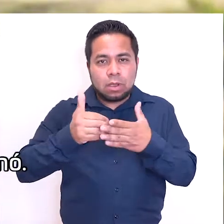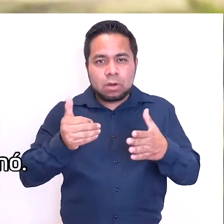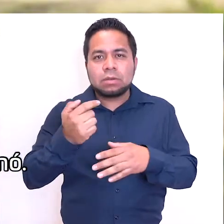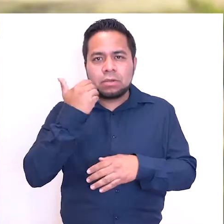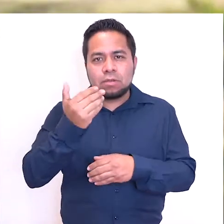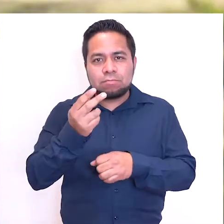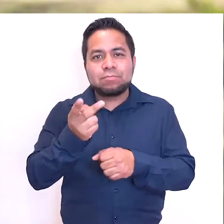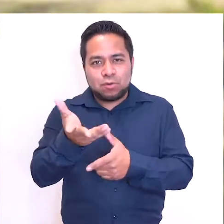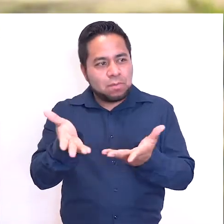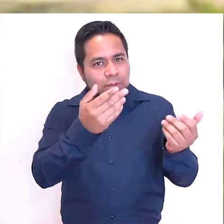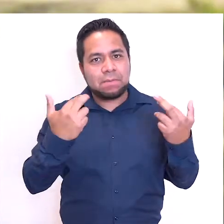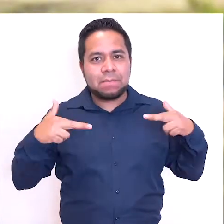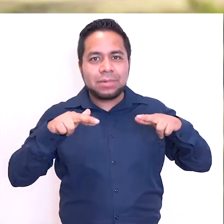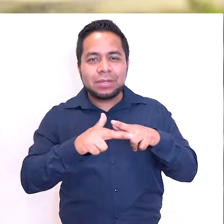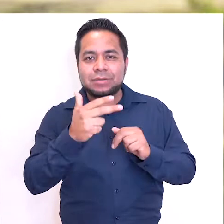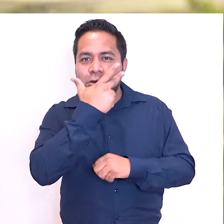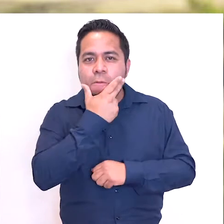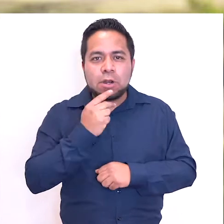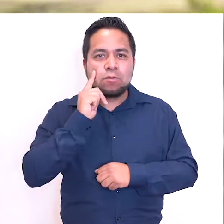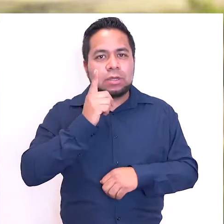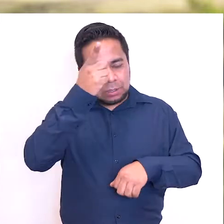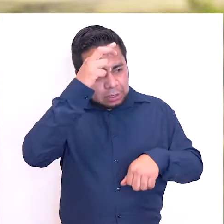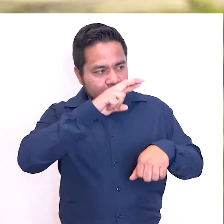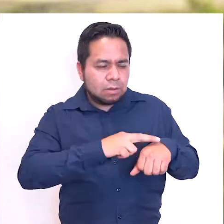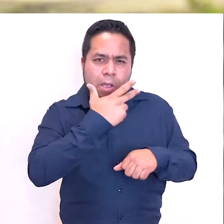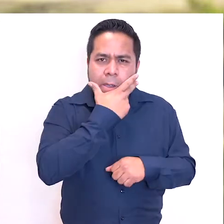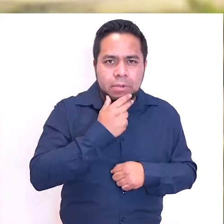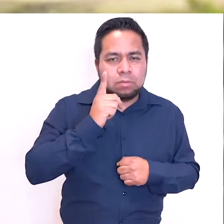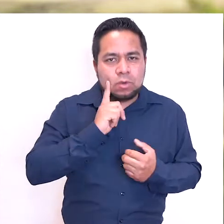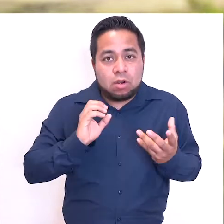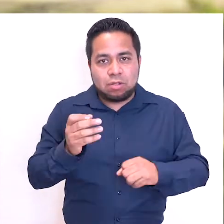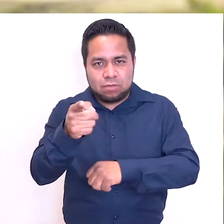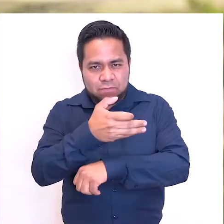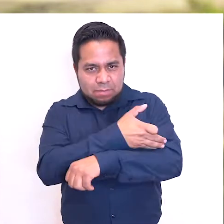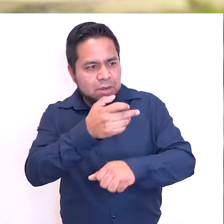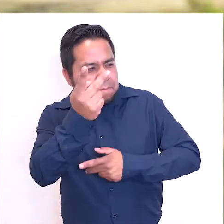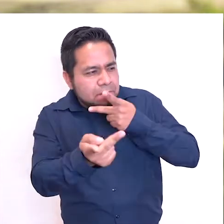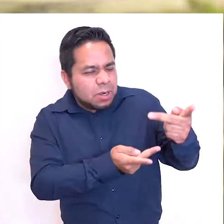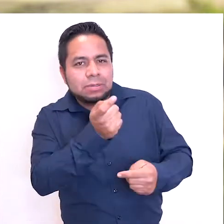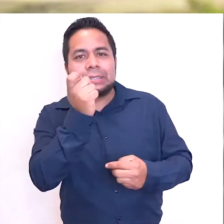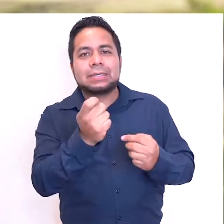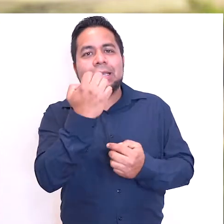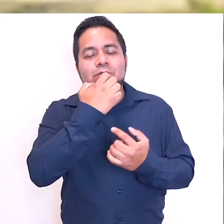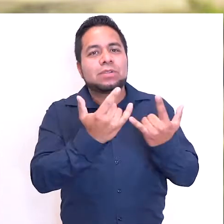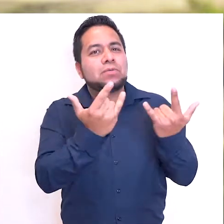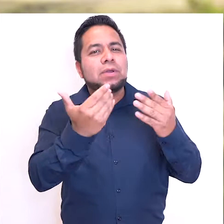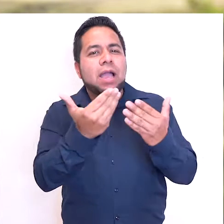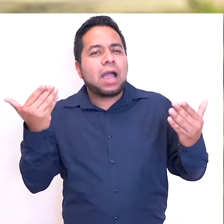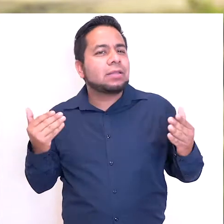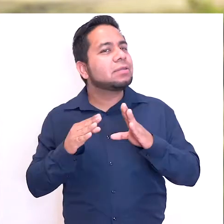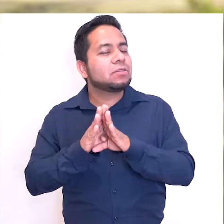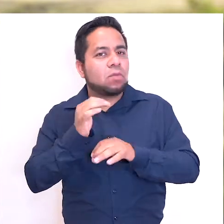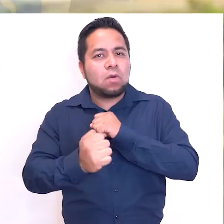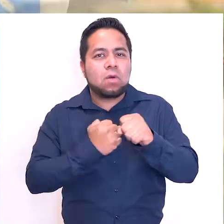Hoy, te quiero invitar a que preguntes a tu maestra o maestro, a la directora, director o a tu familia sobre la historia de